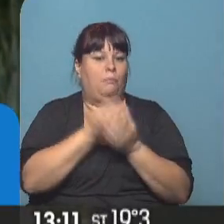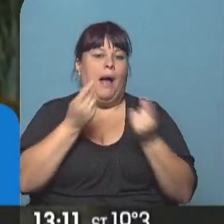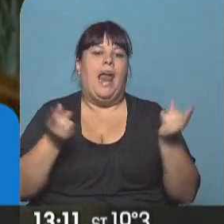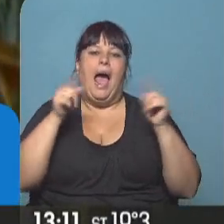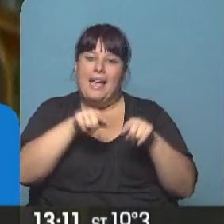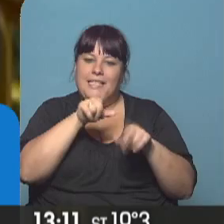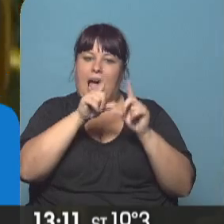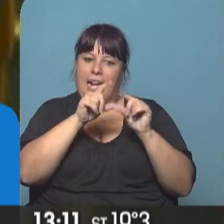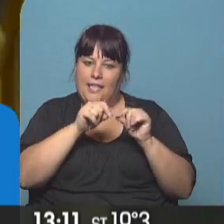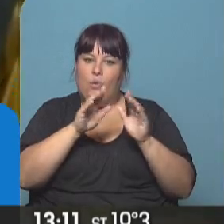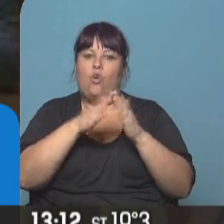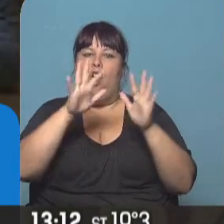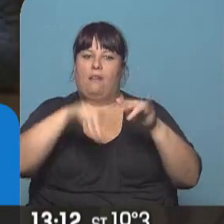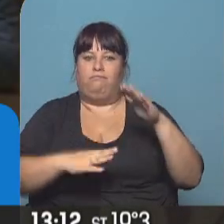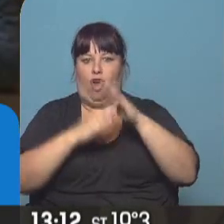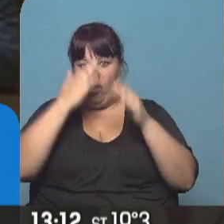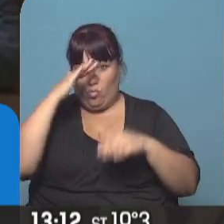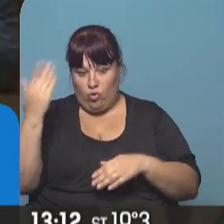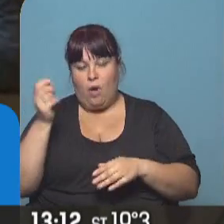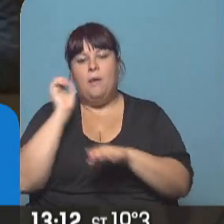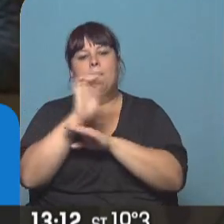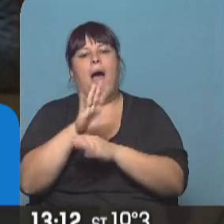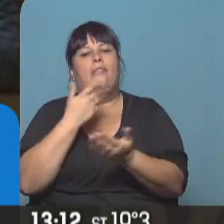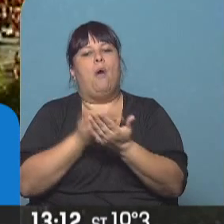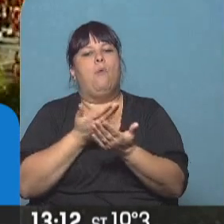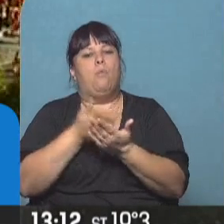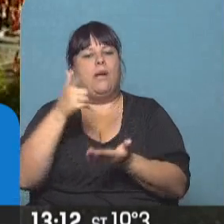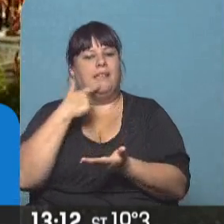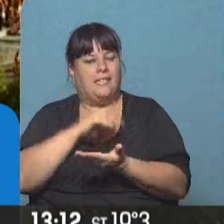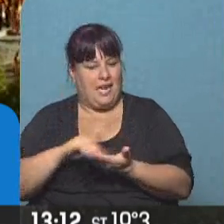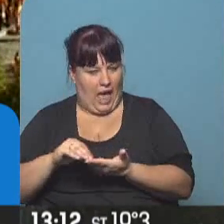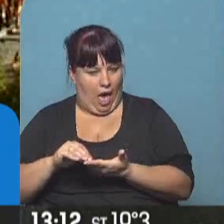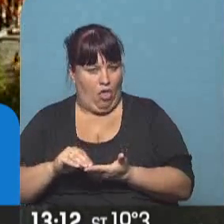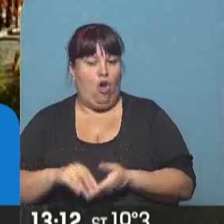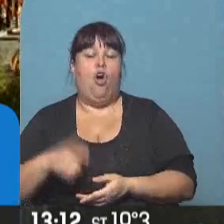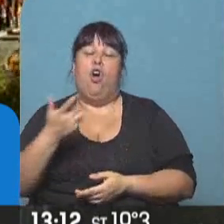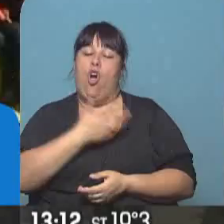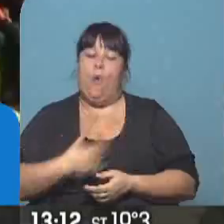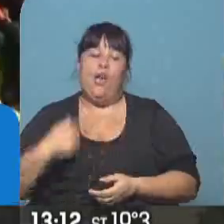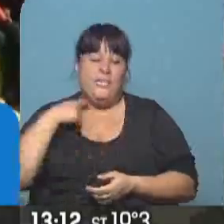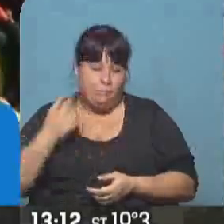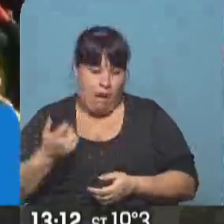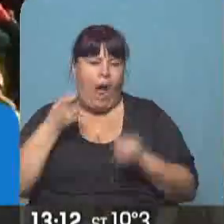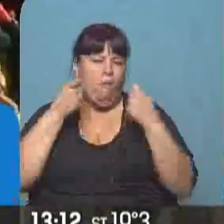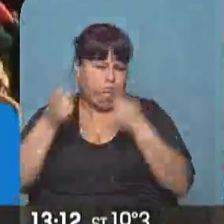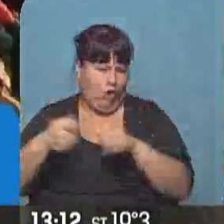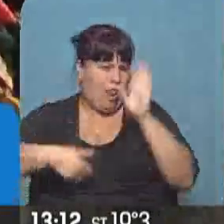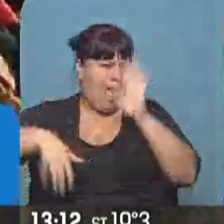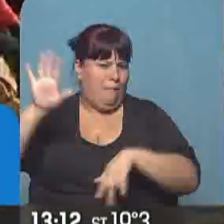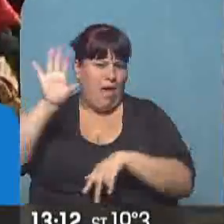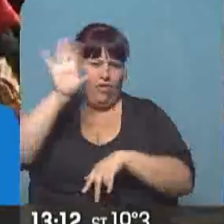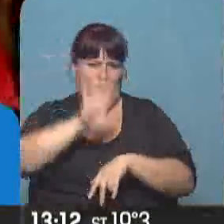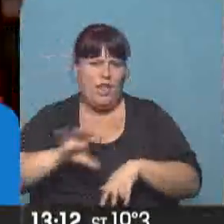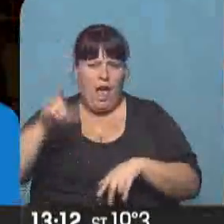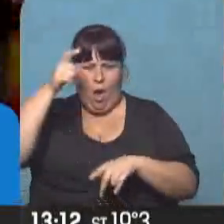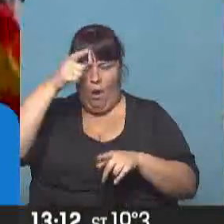activar ese artículo de la Carta Magna enviando la propuesta al Senado. Si bien el Ejecutivo español cuenta con el apoyo de la mayor parte de